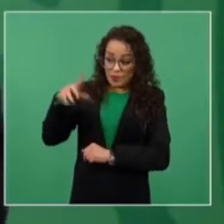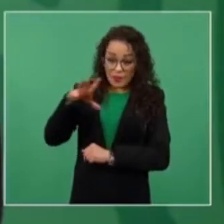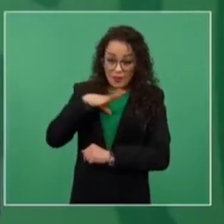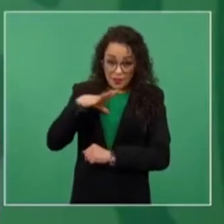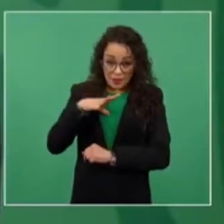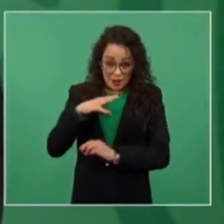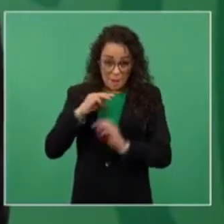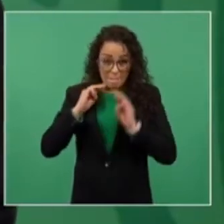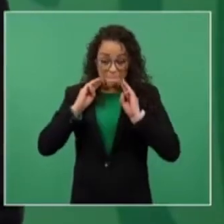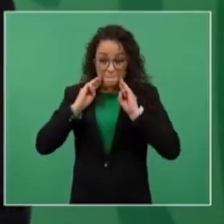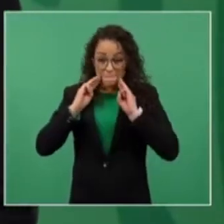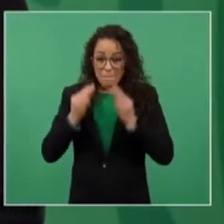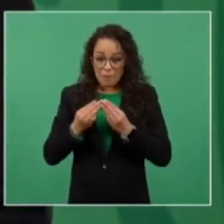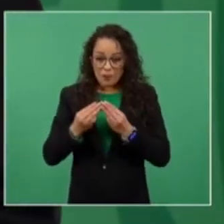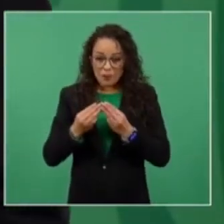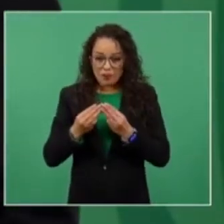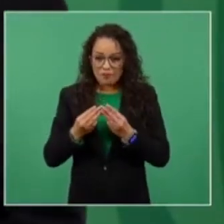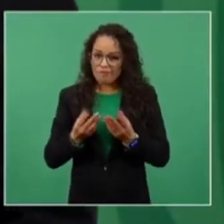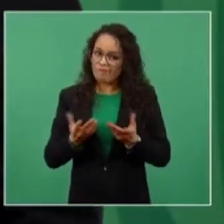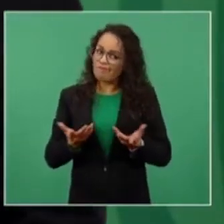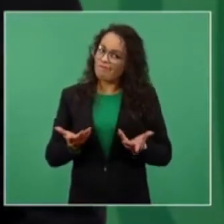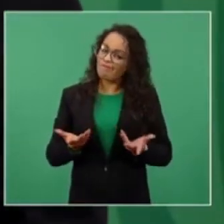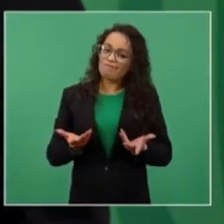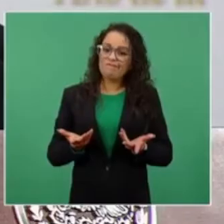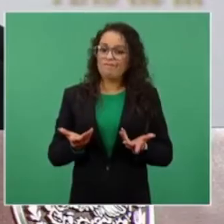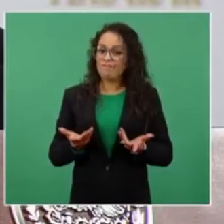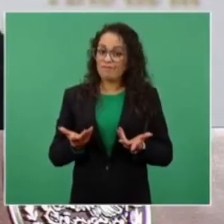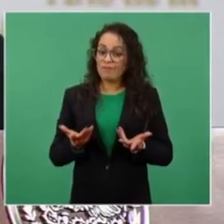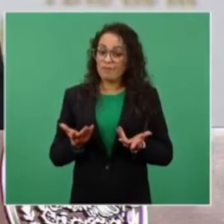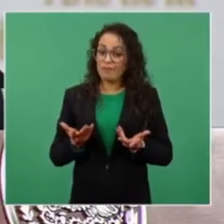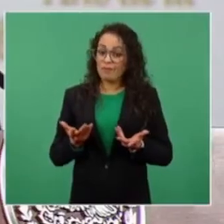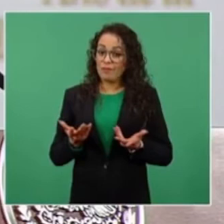pues no les resulta bueno,